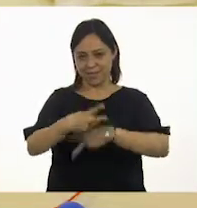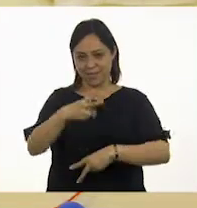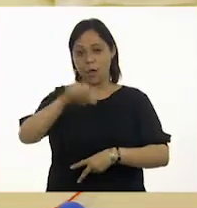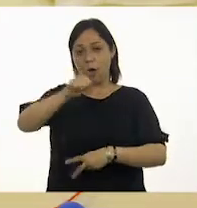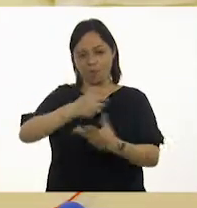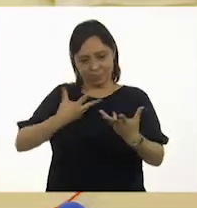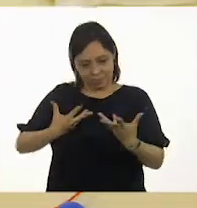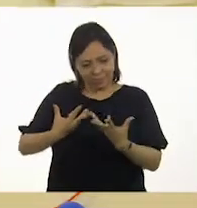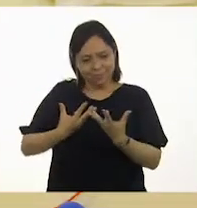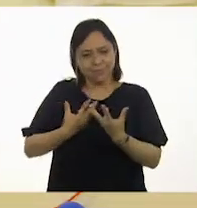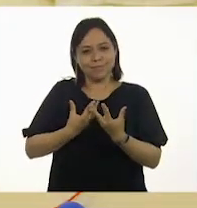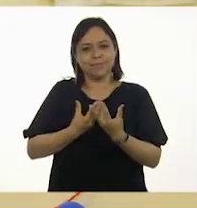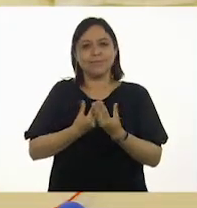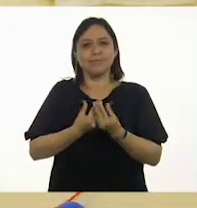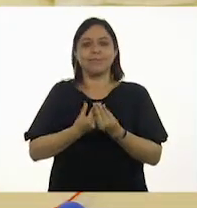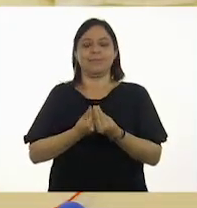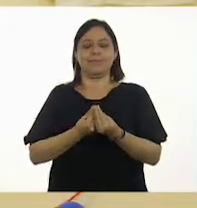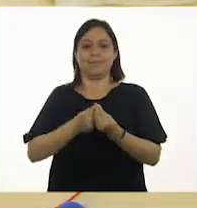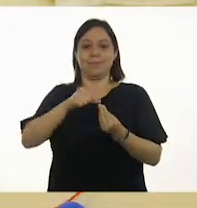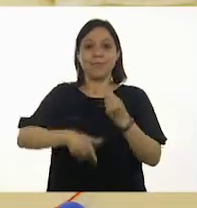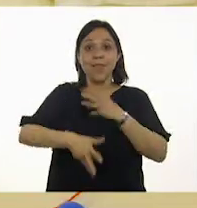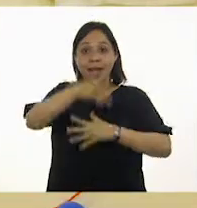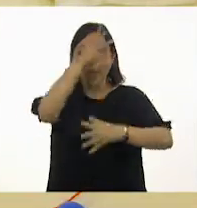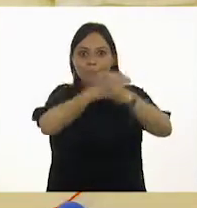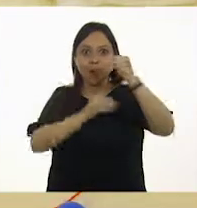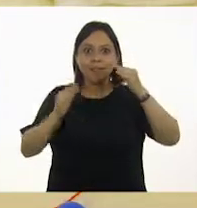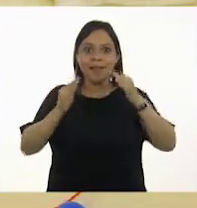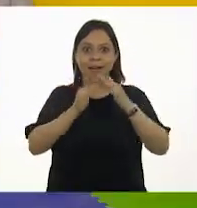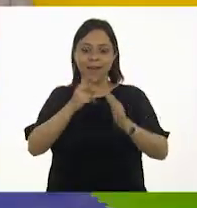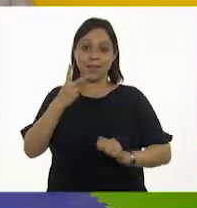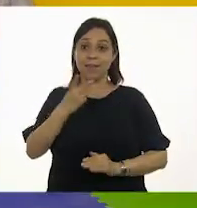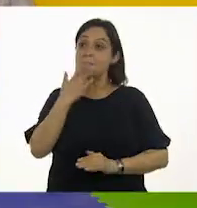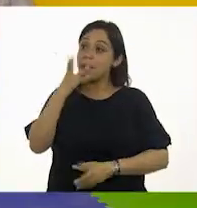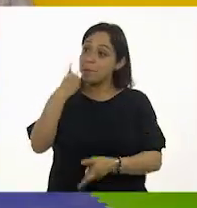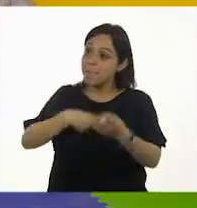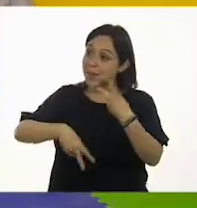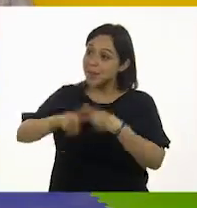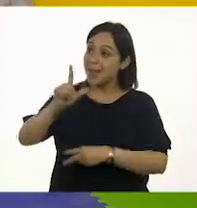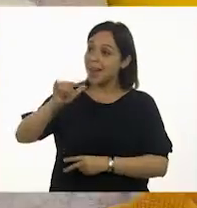Acompáñenos en una aventura más de Aprende en Casa 2. ¡Bienvenido a Lili!